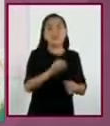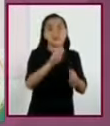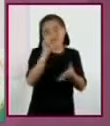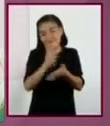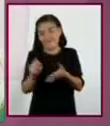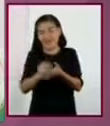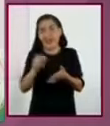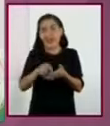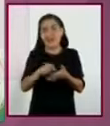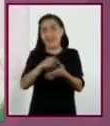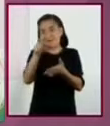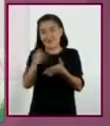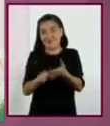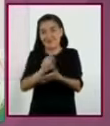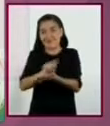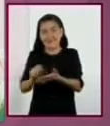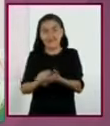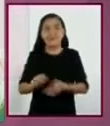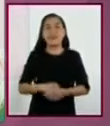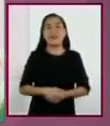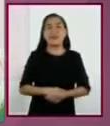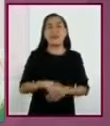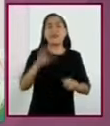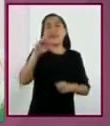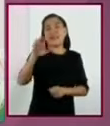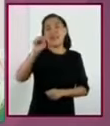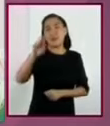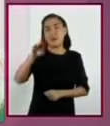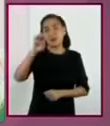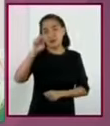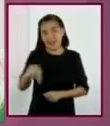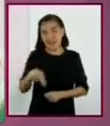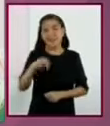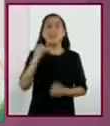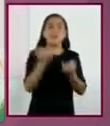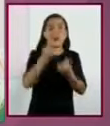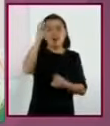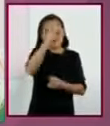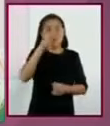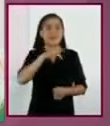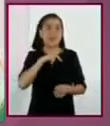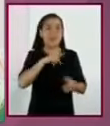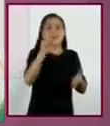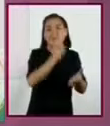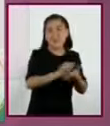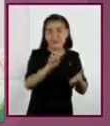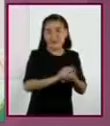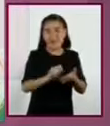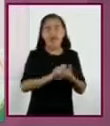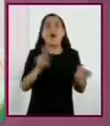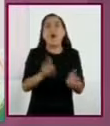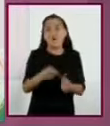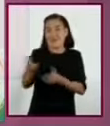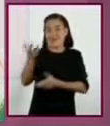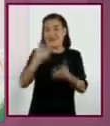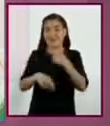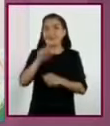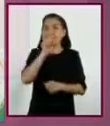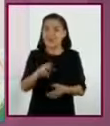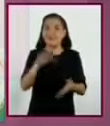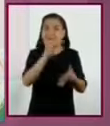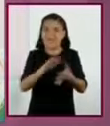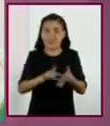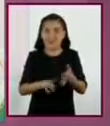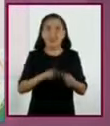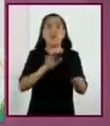costado del párrafo. Crear resúmenes y paráfrasis. Releer el texto. Consultar las